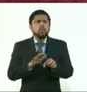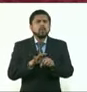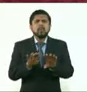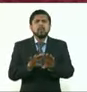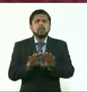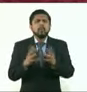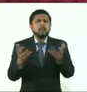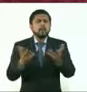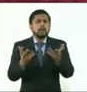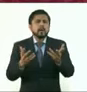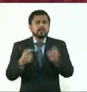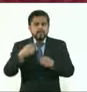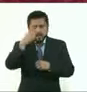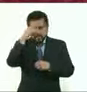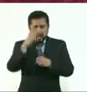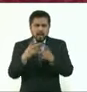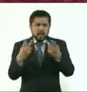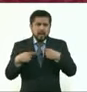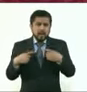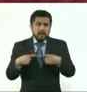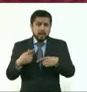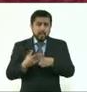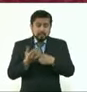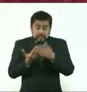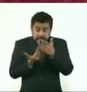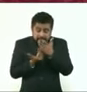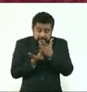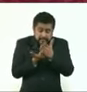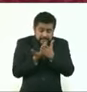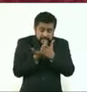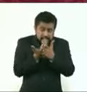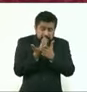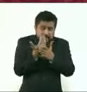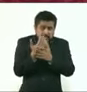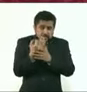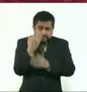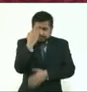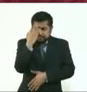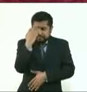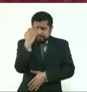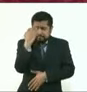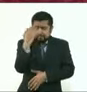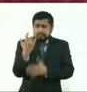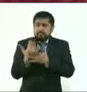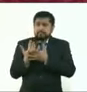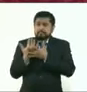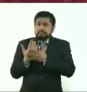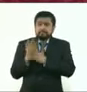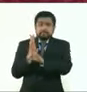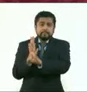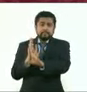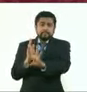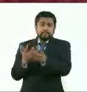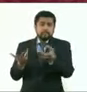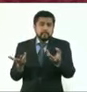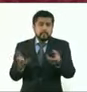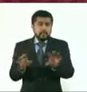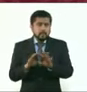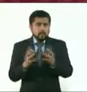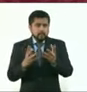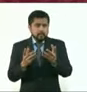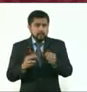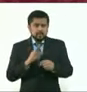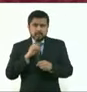evitar que la gente llegue desde la madrugada y espere durante horas en el sitio por una prueba. Y si no está